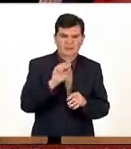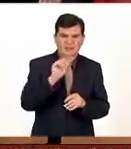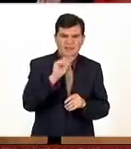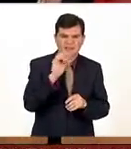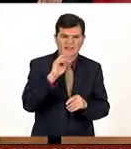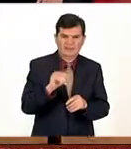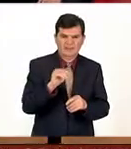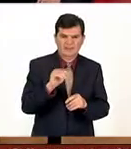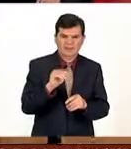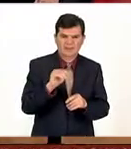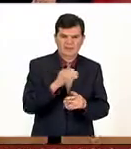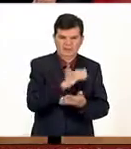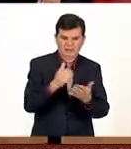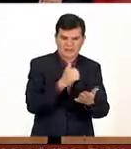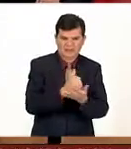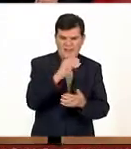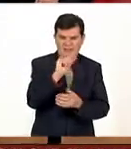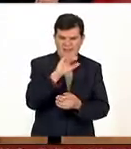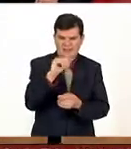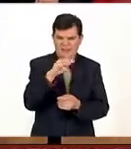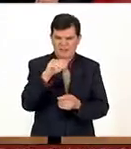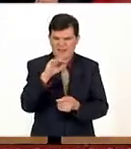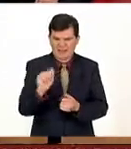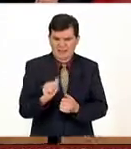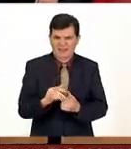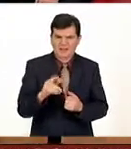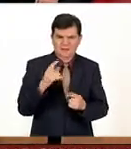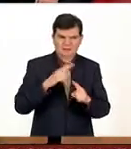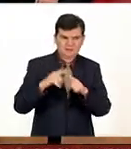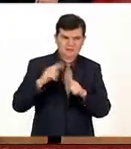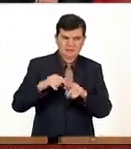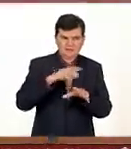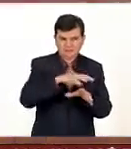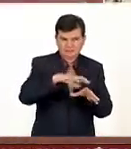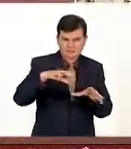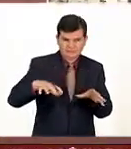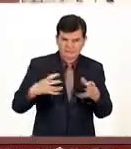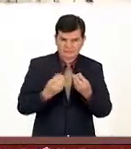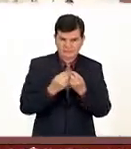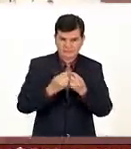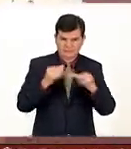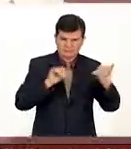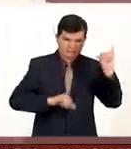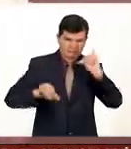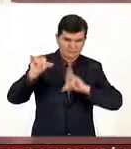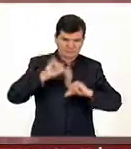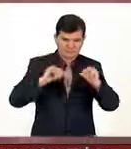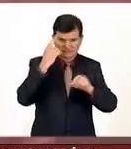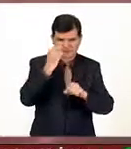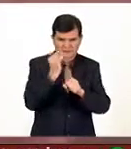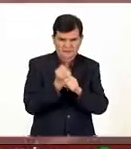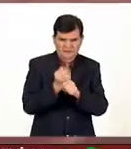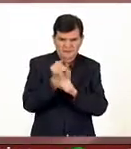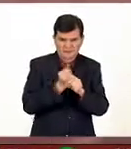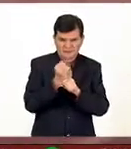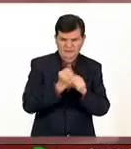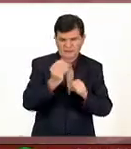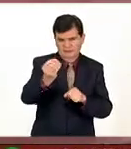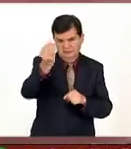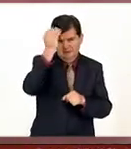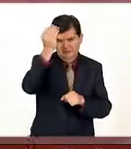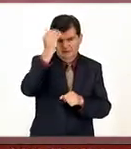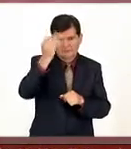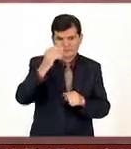decir ciudad académica es un conjunto de laboratorios de investigación científica